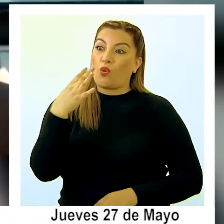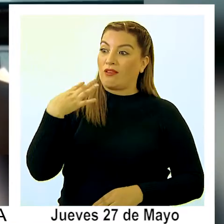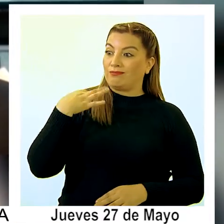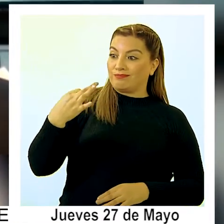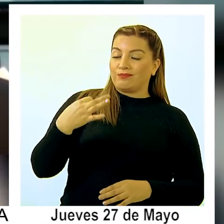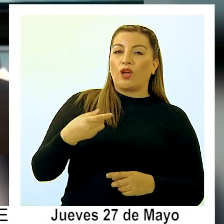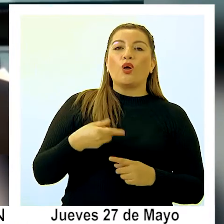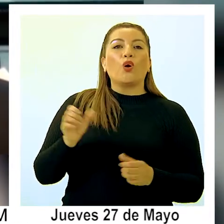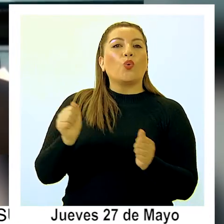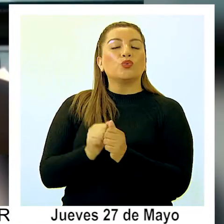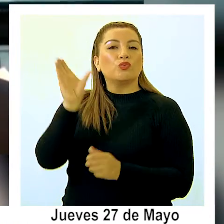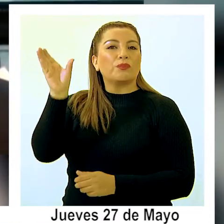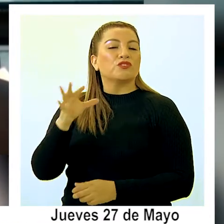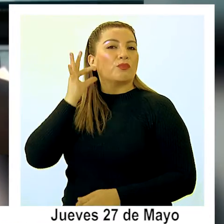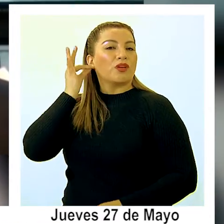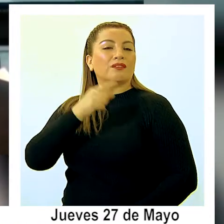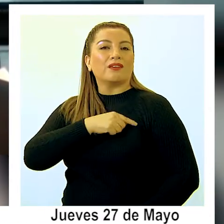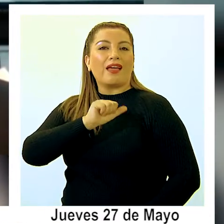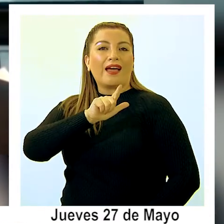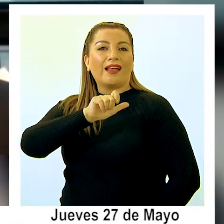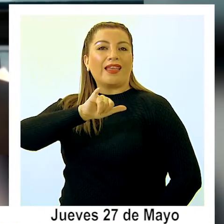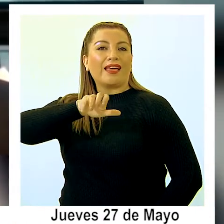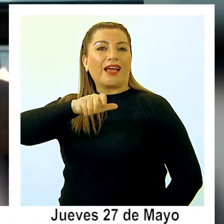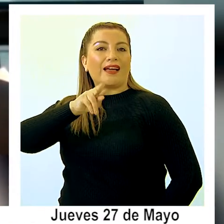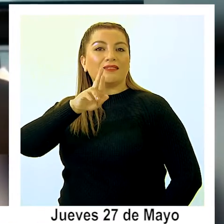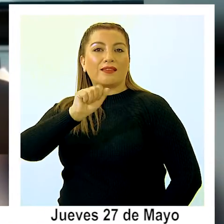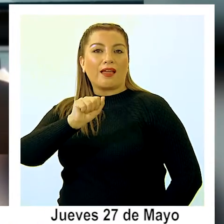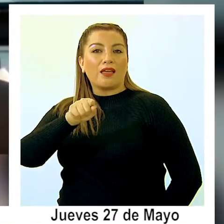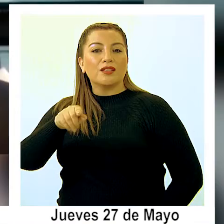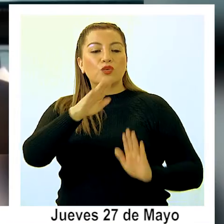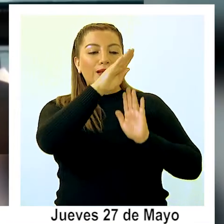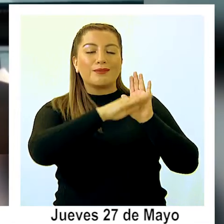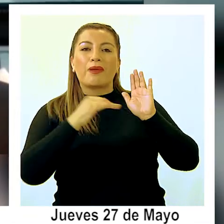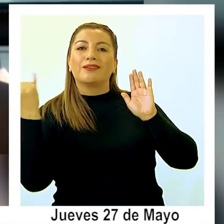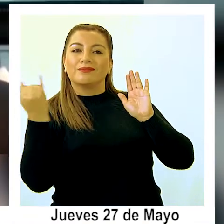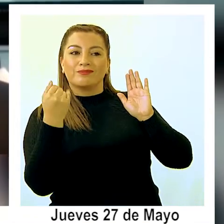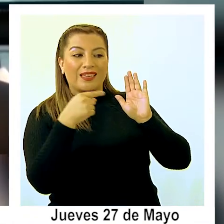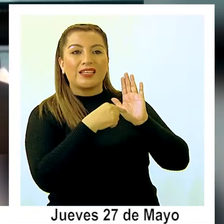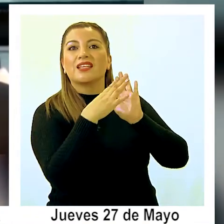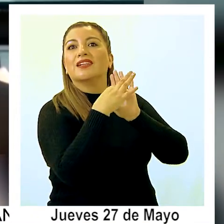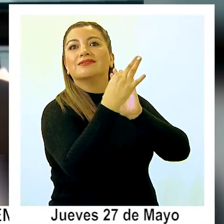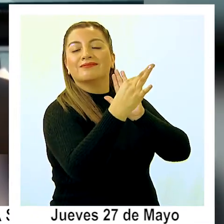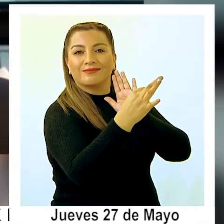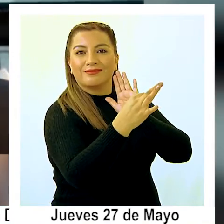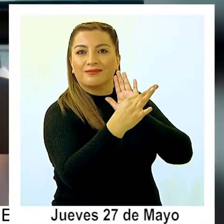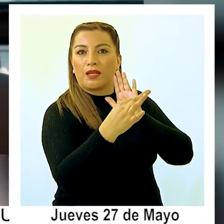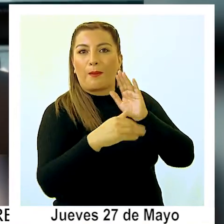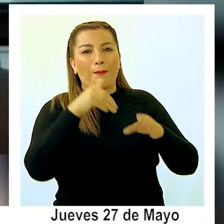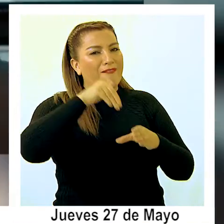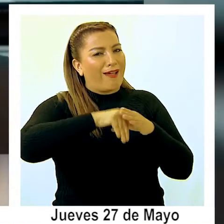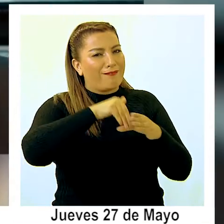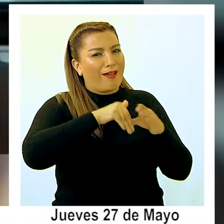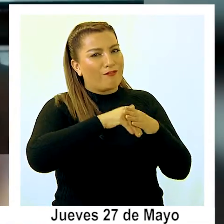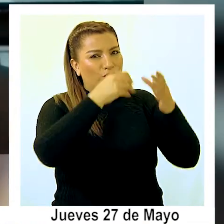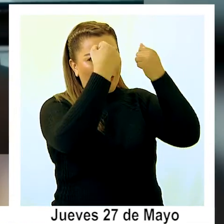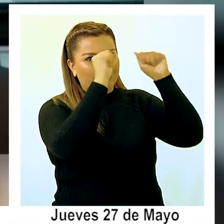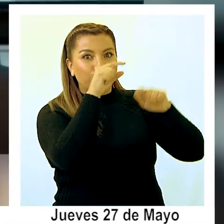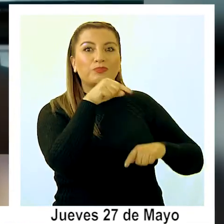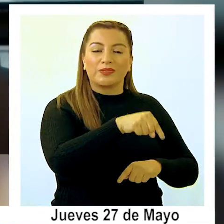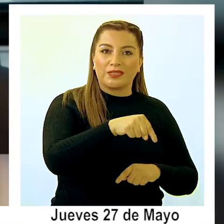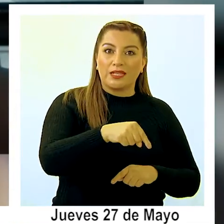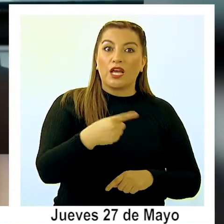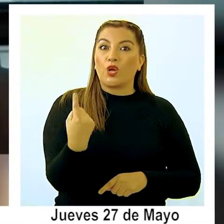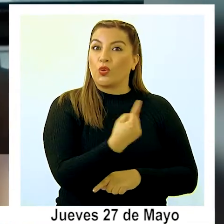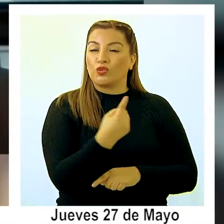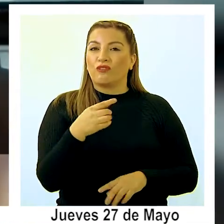Alejandra, Iván, la lista independiente, que fue la constituyente electa por ser la lista más votada. Y a